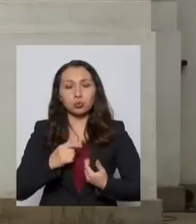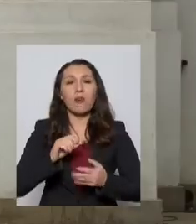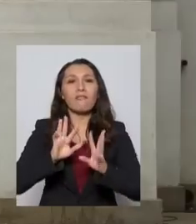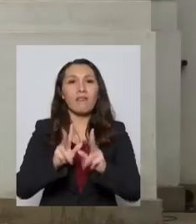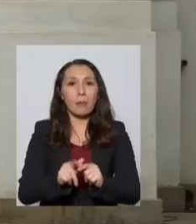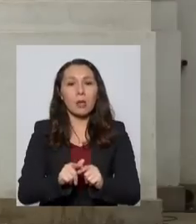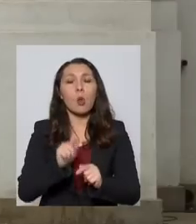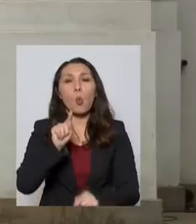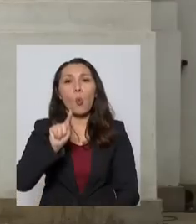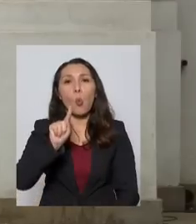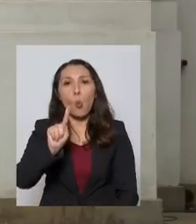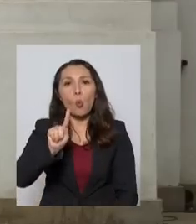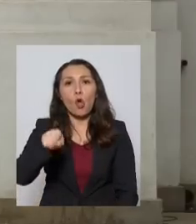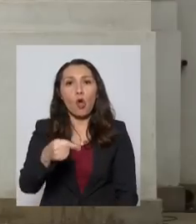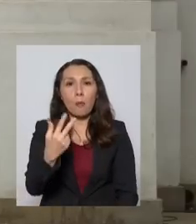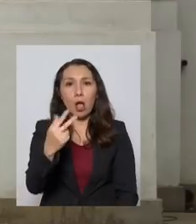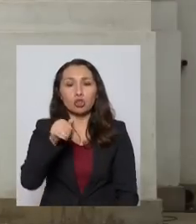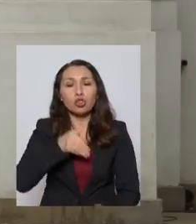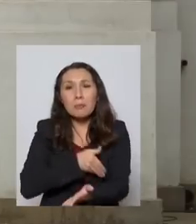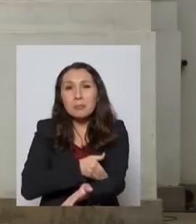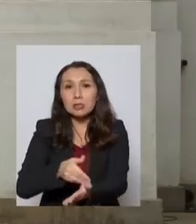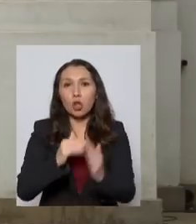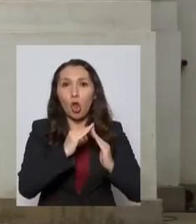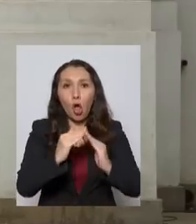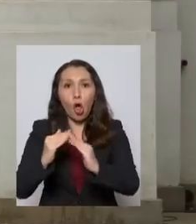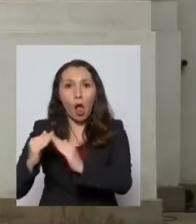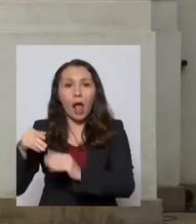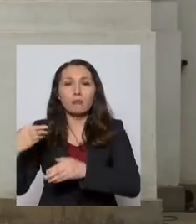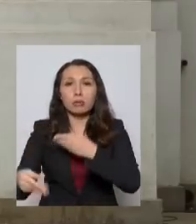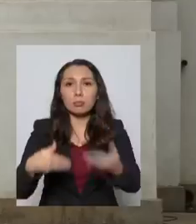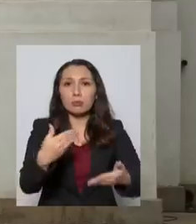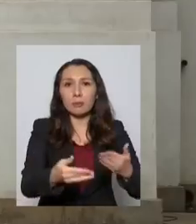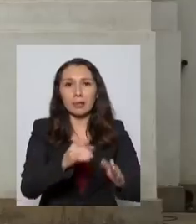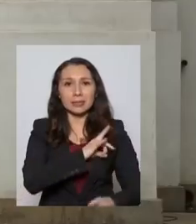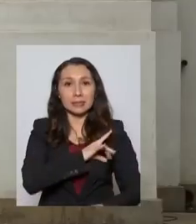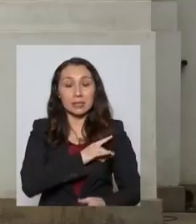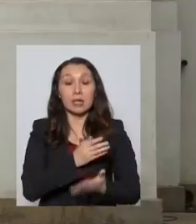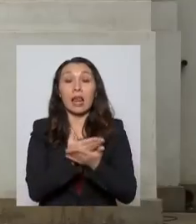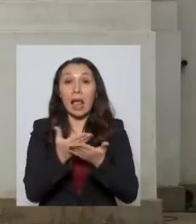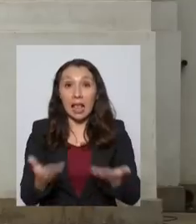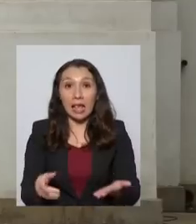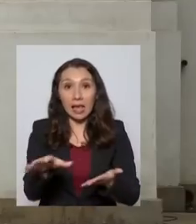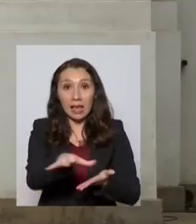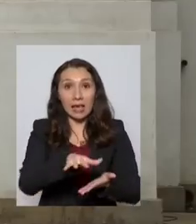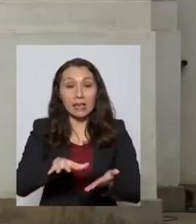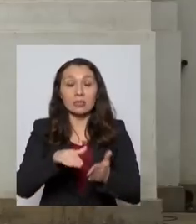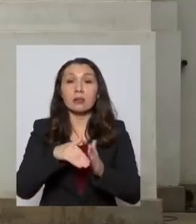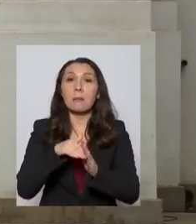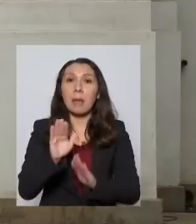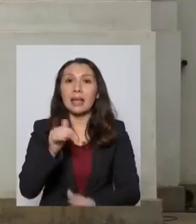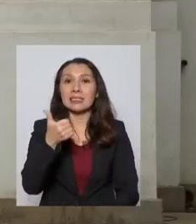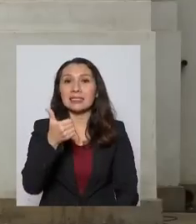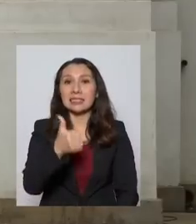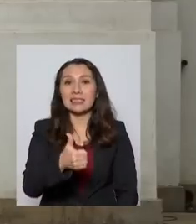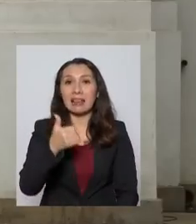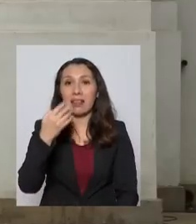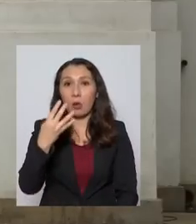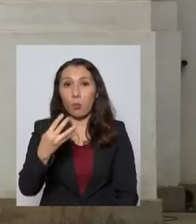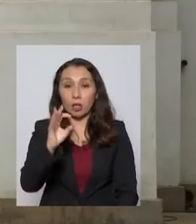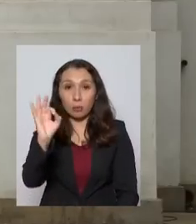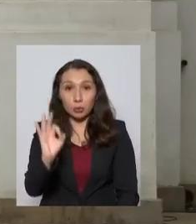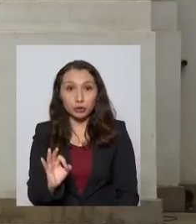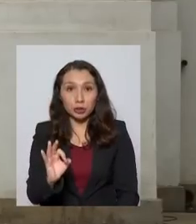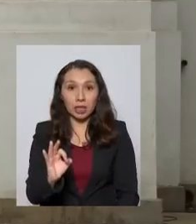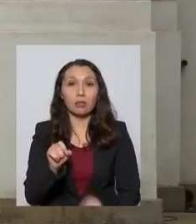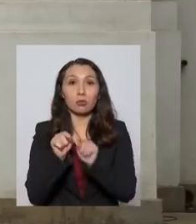1,8 millones de hogares chilenos, de los cuales más del 64%